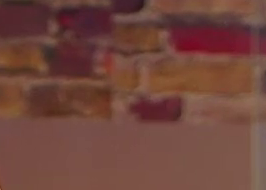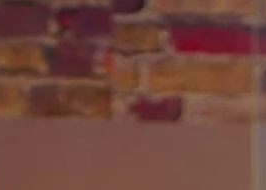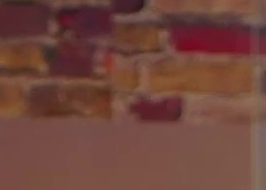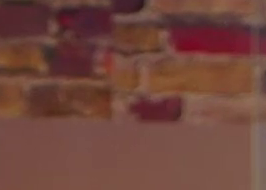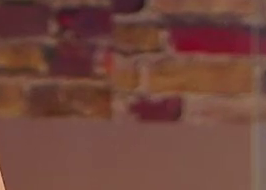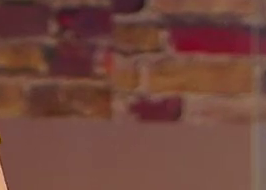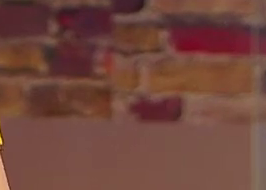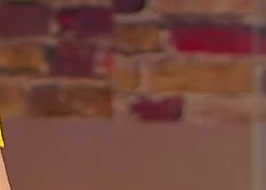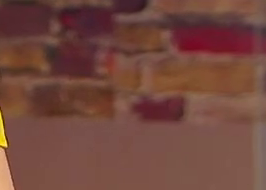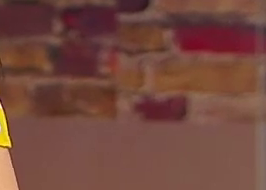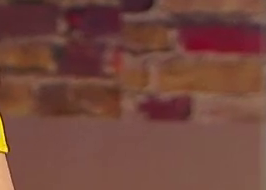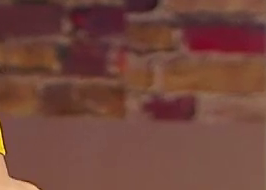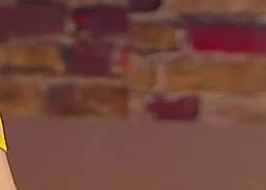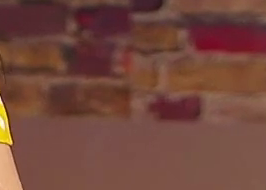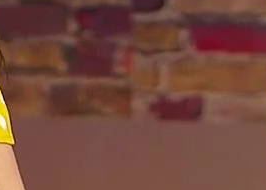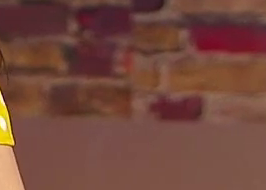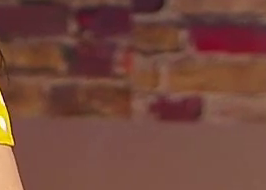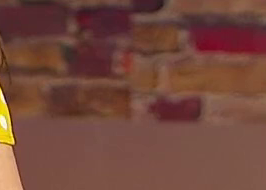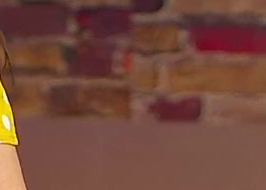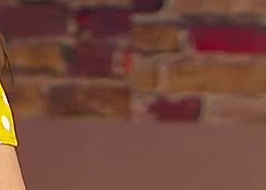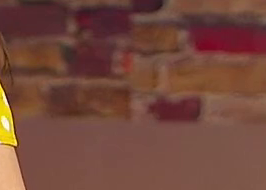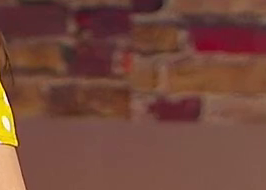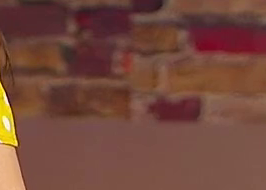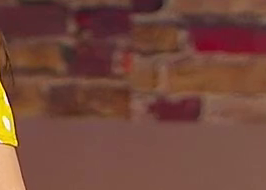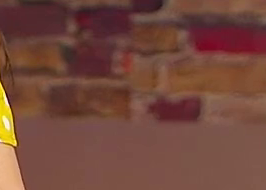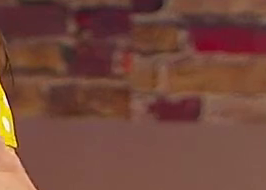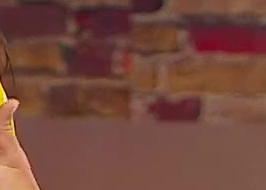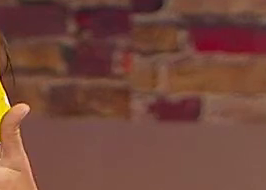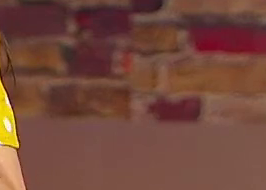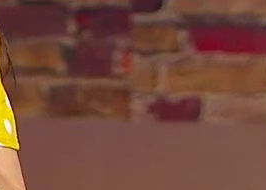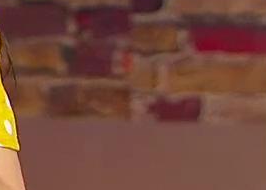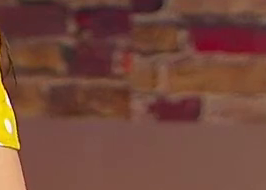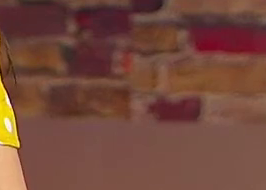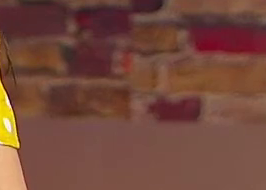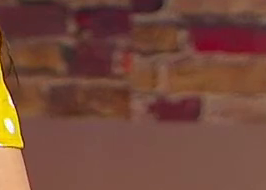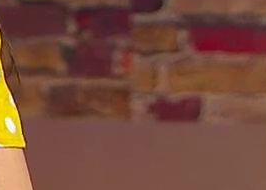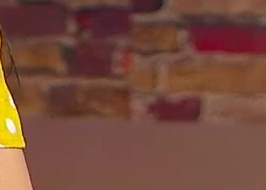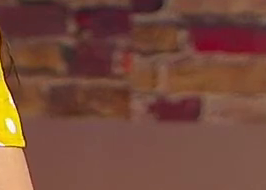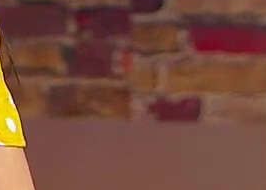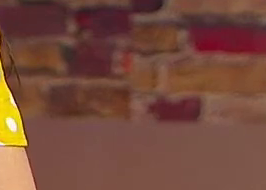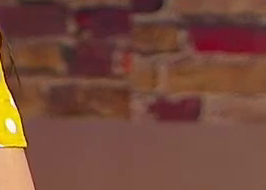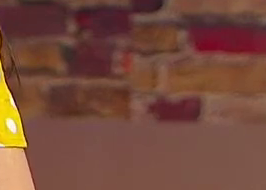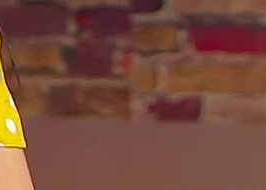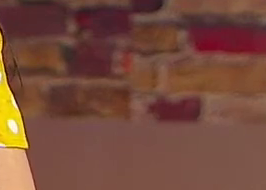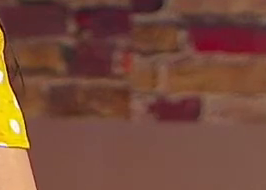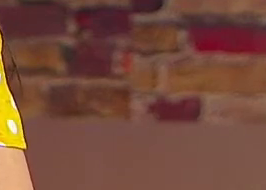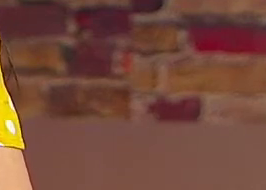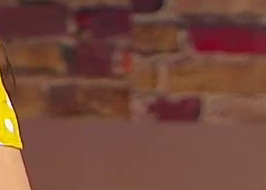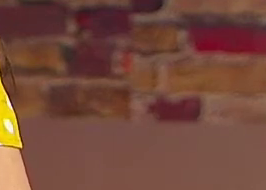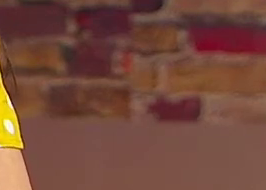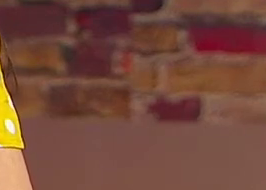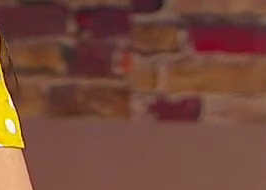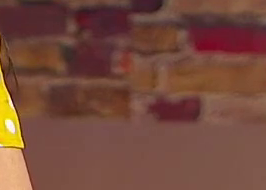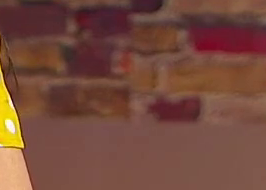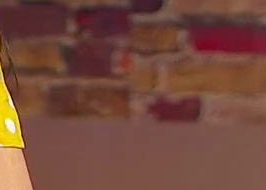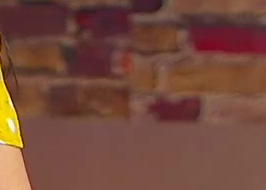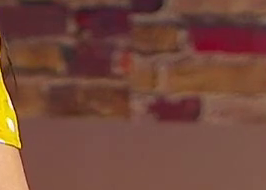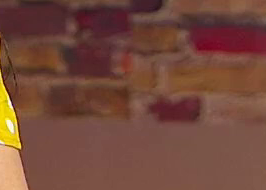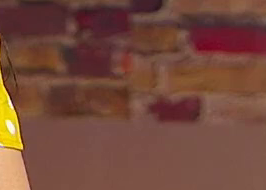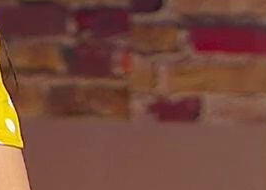tiene como eje temático la accesibilidad. Cuando digo perfil social, significa que los proyectos en los que trabajamos